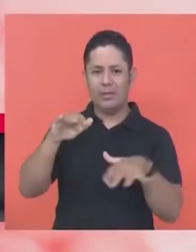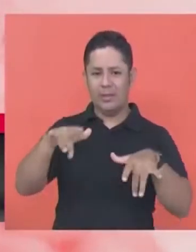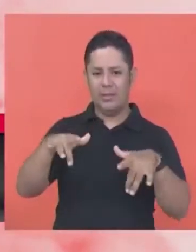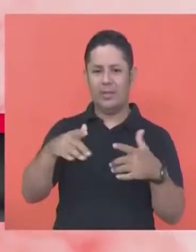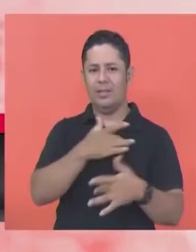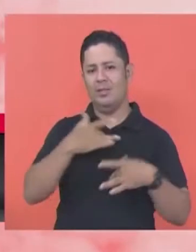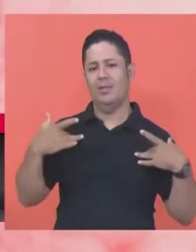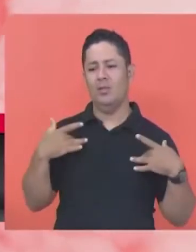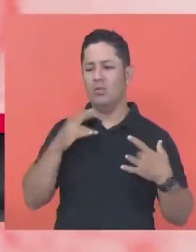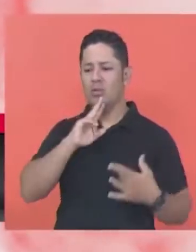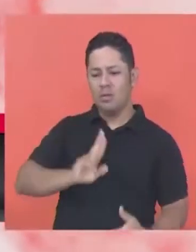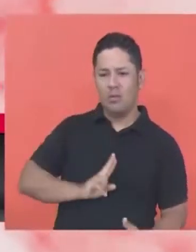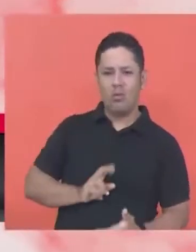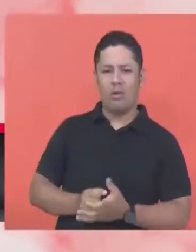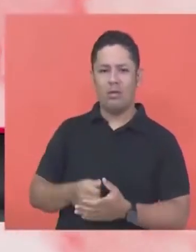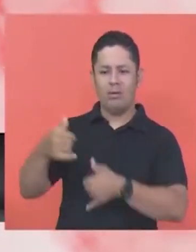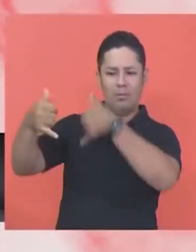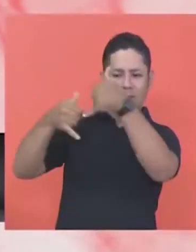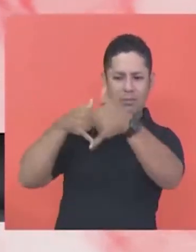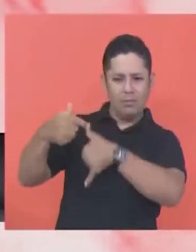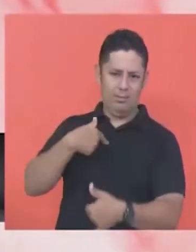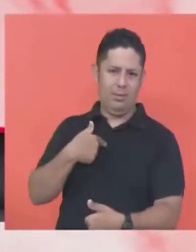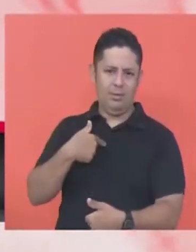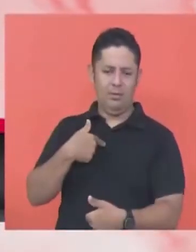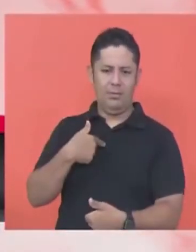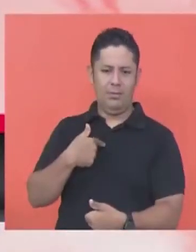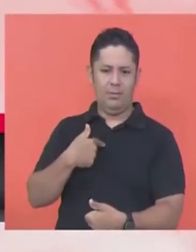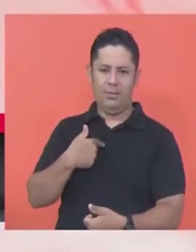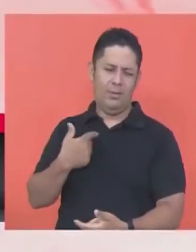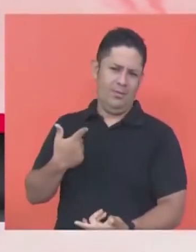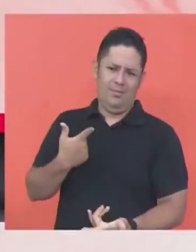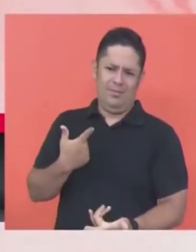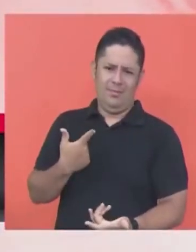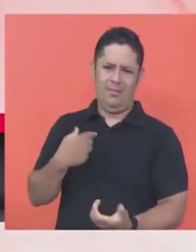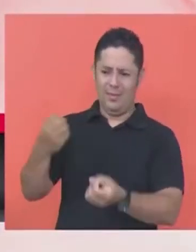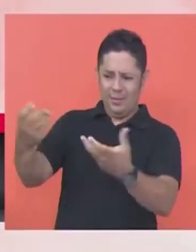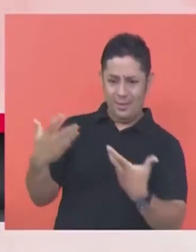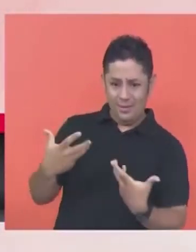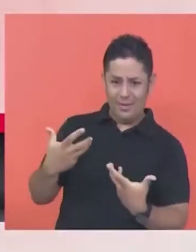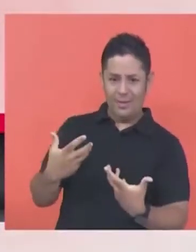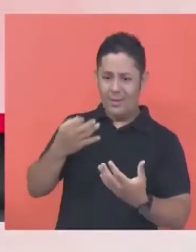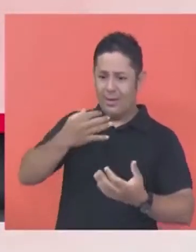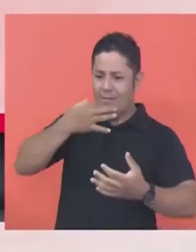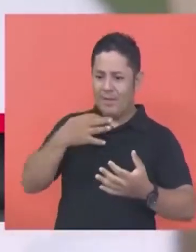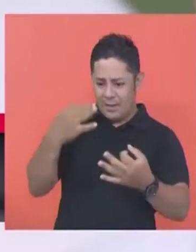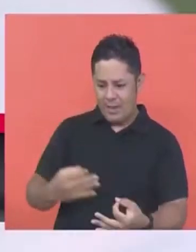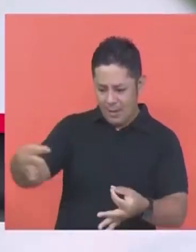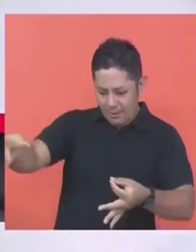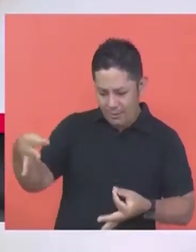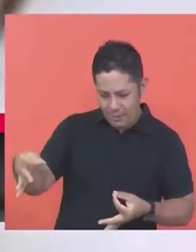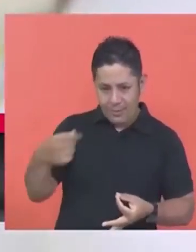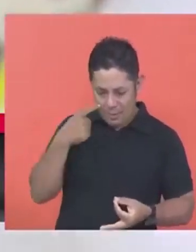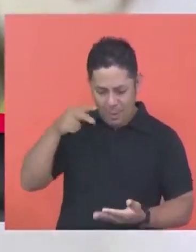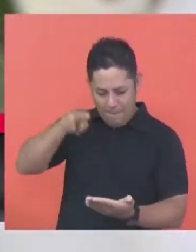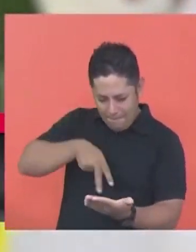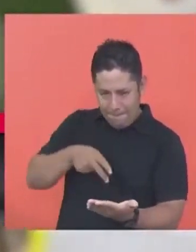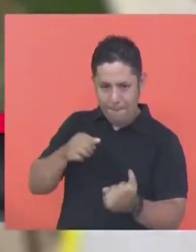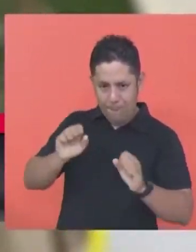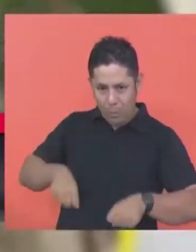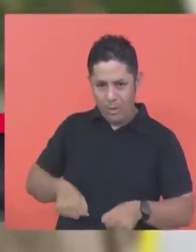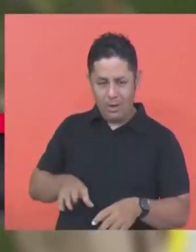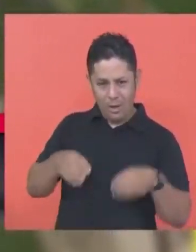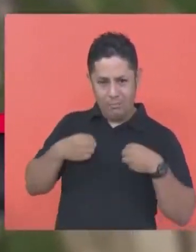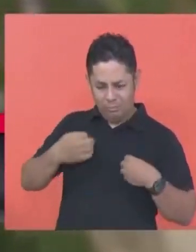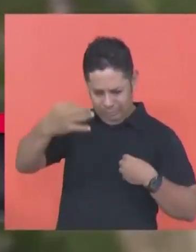mis resultados. Me llamaron por teléfono. No puedo decir, no me han entregado